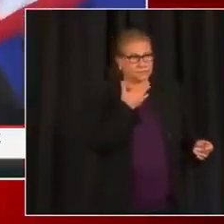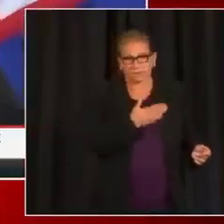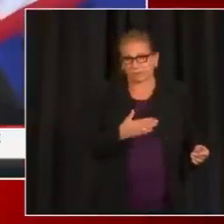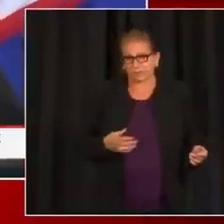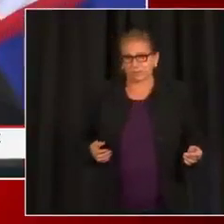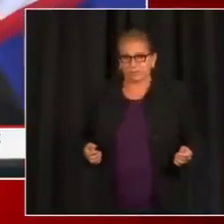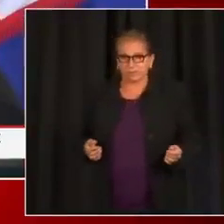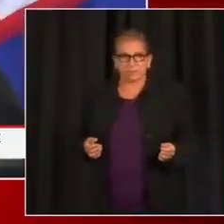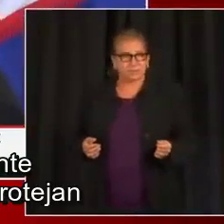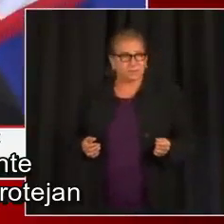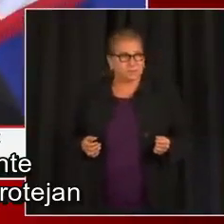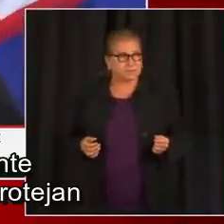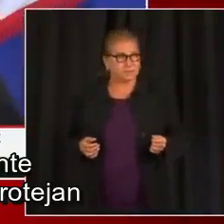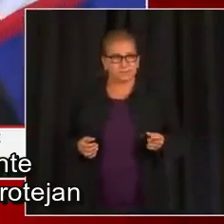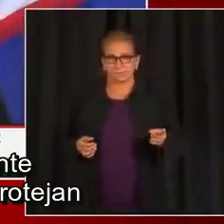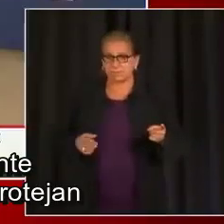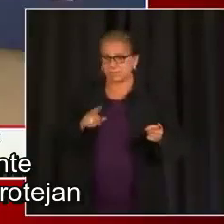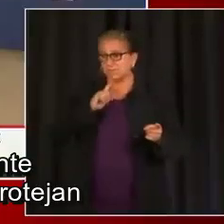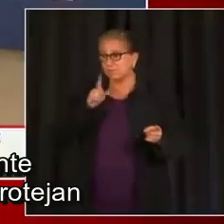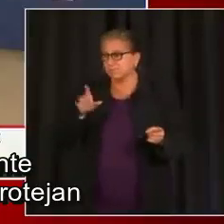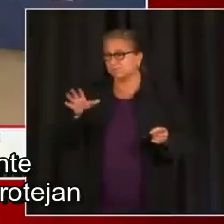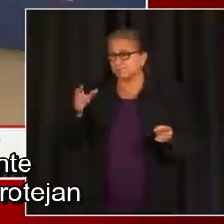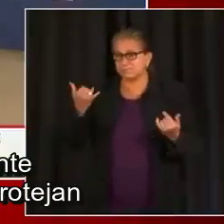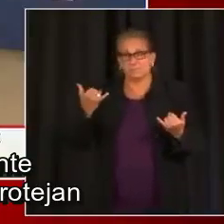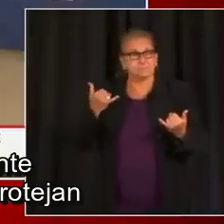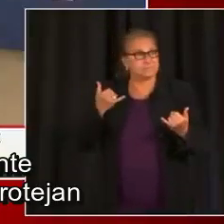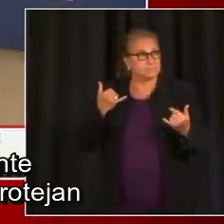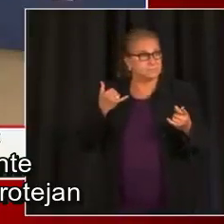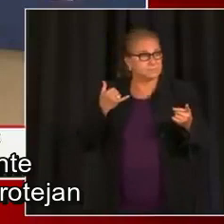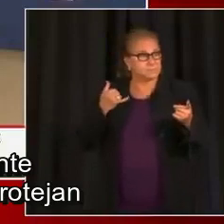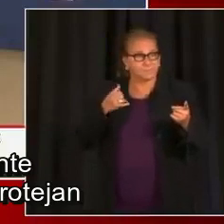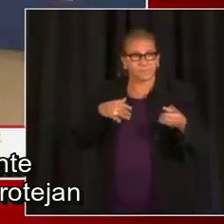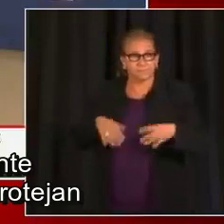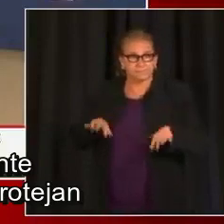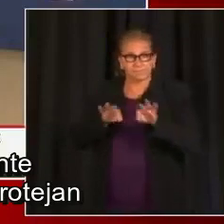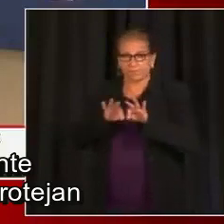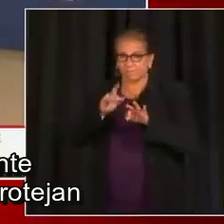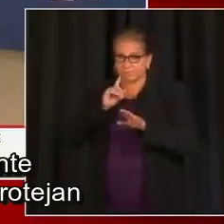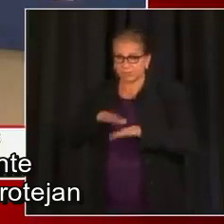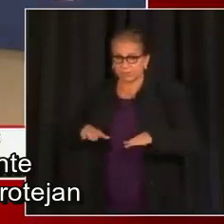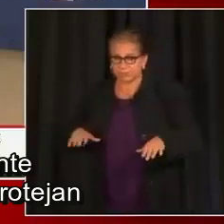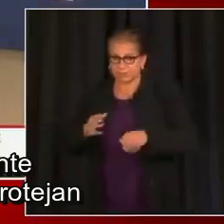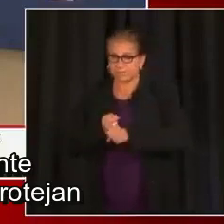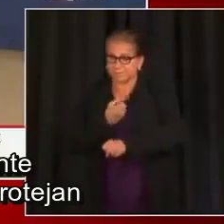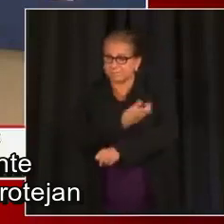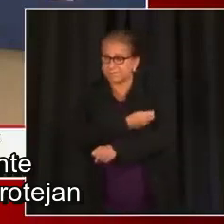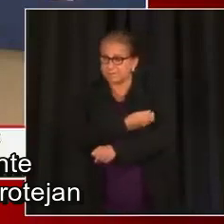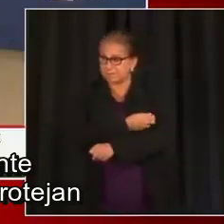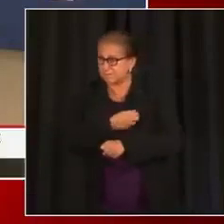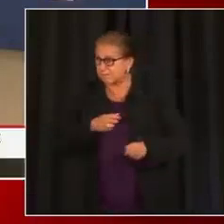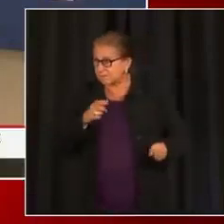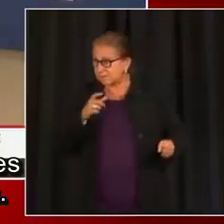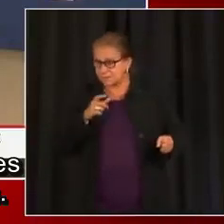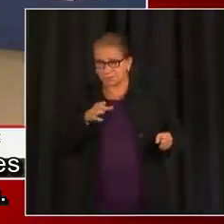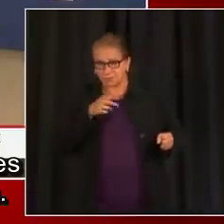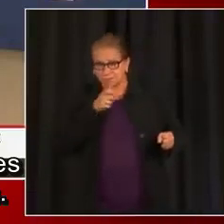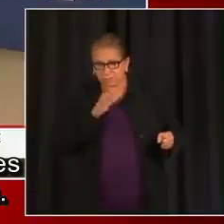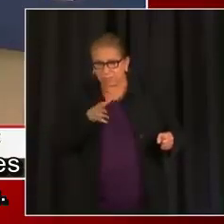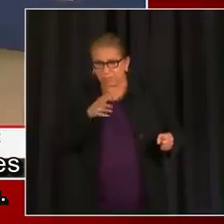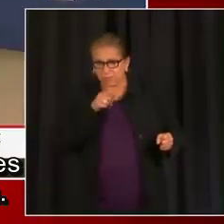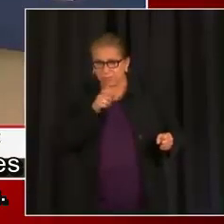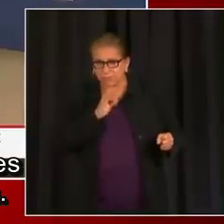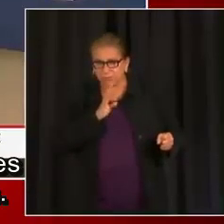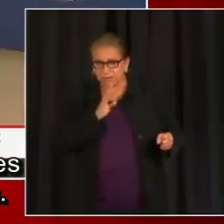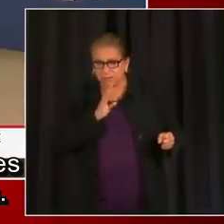Gracias, alcaldesa. Sabemos que es muy importante para los niños que se vacunen y se protejan contra